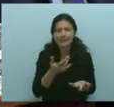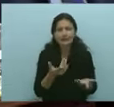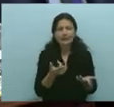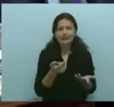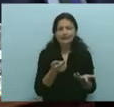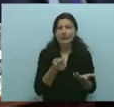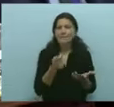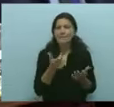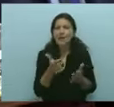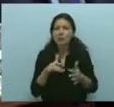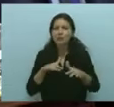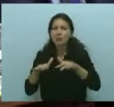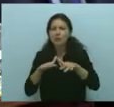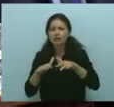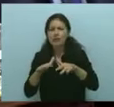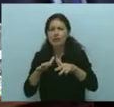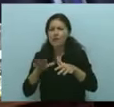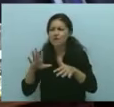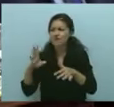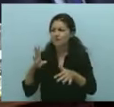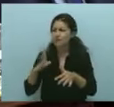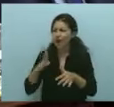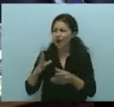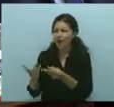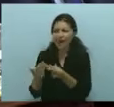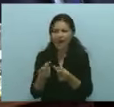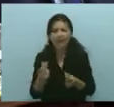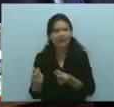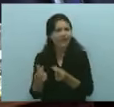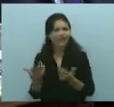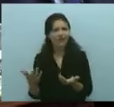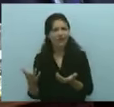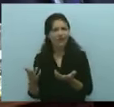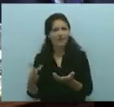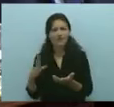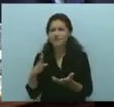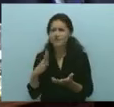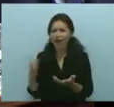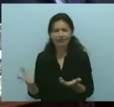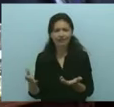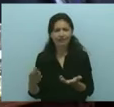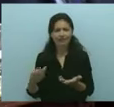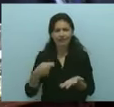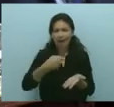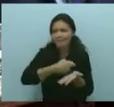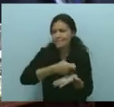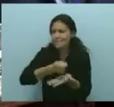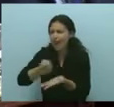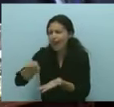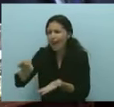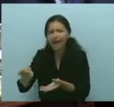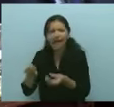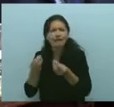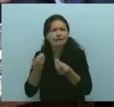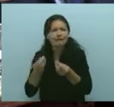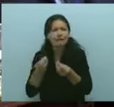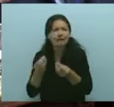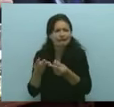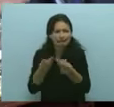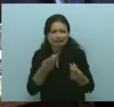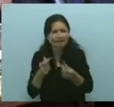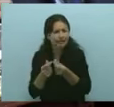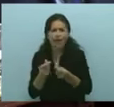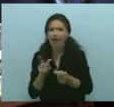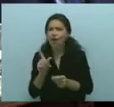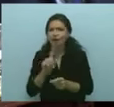mucho más importante, porque no es que se reparte dinero, se reparten esfuerzos, porque hay que decir las cosas como son. No estamos trayendo